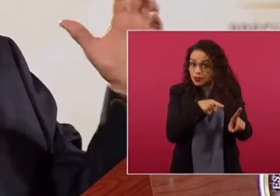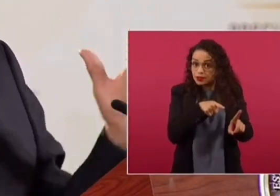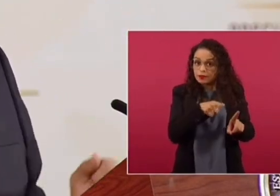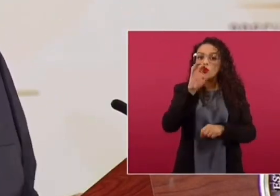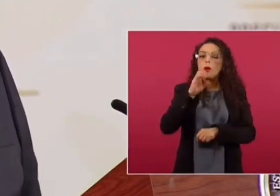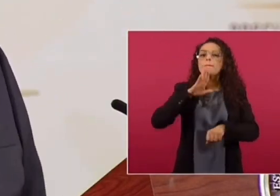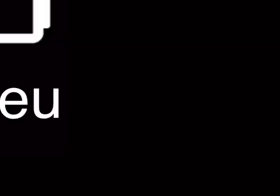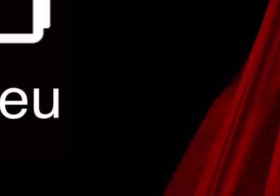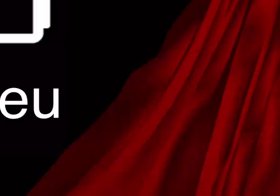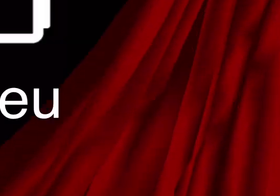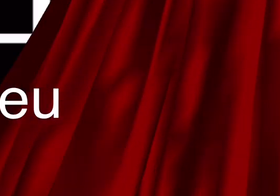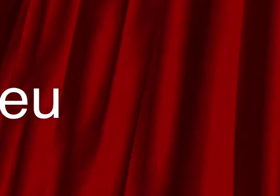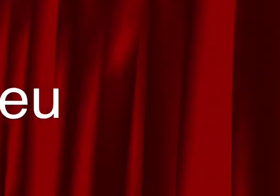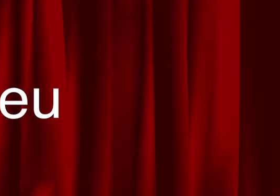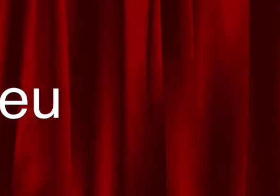¿No se va ampliar?